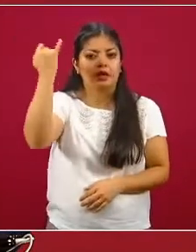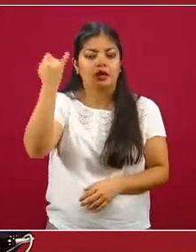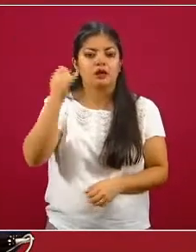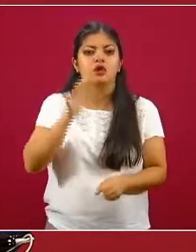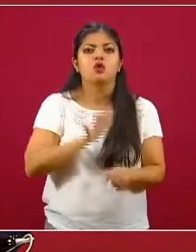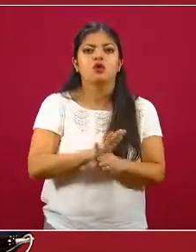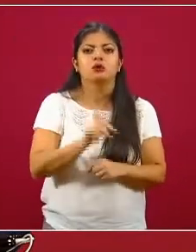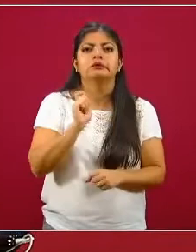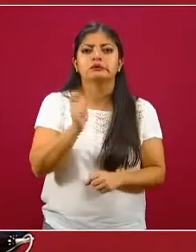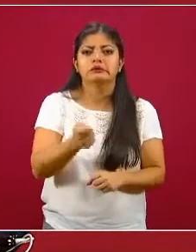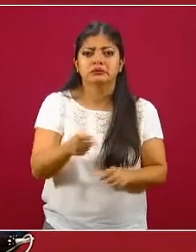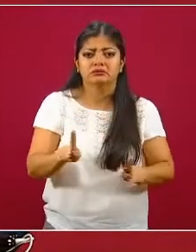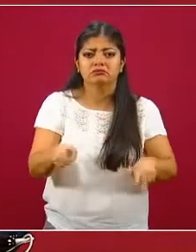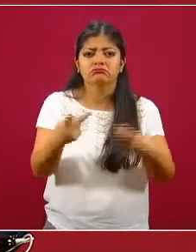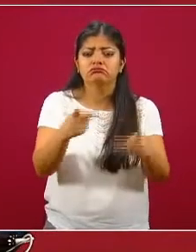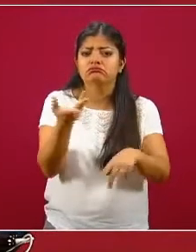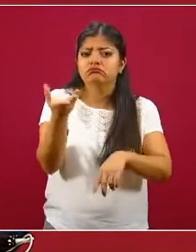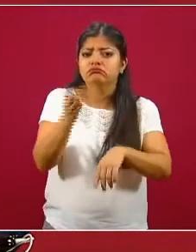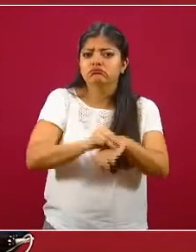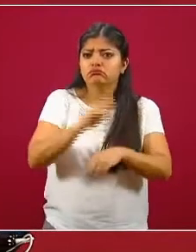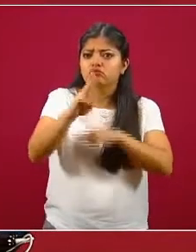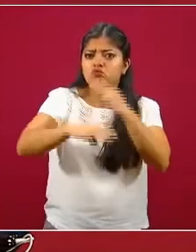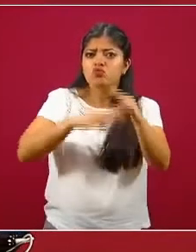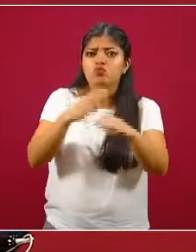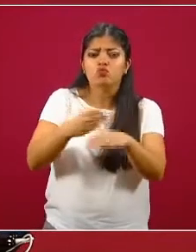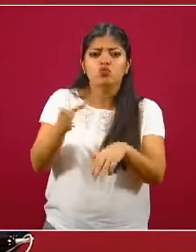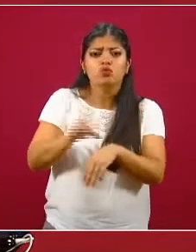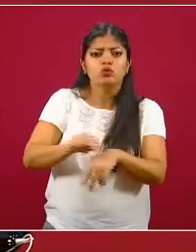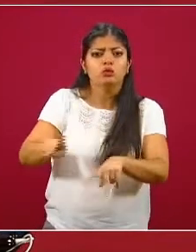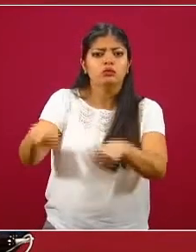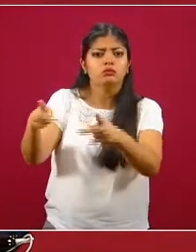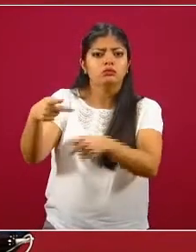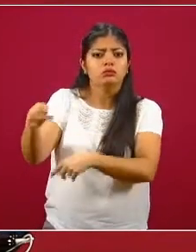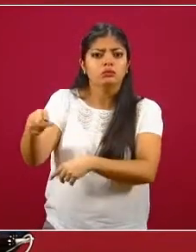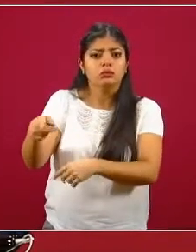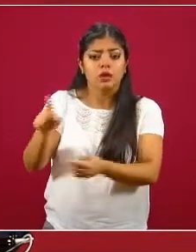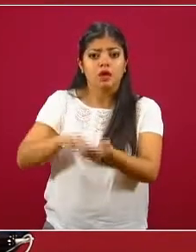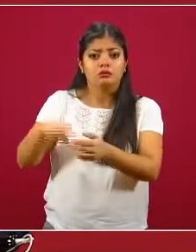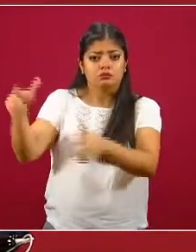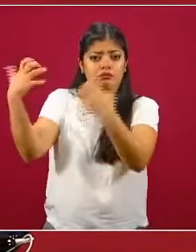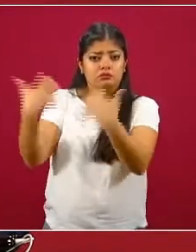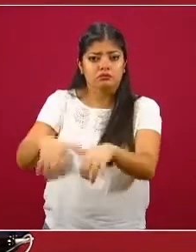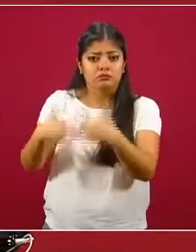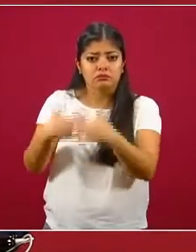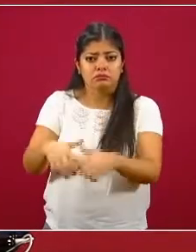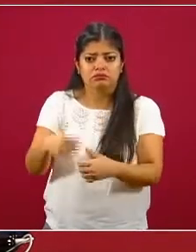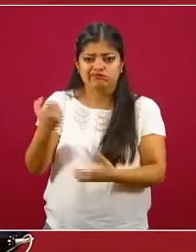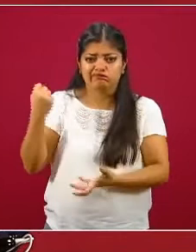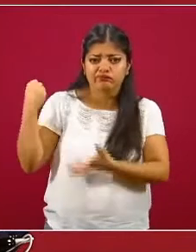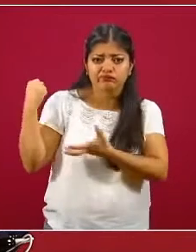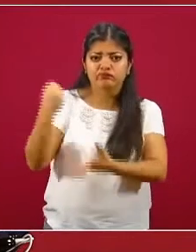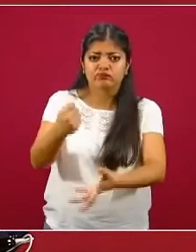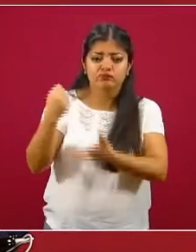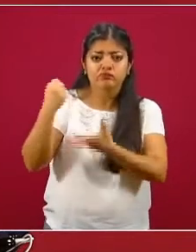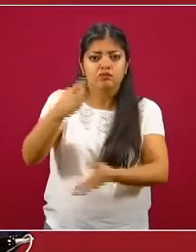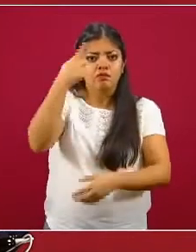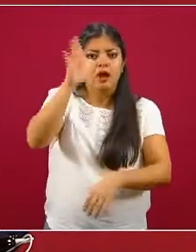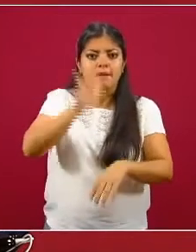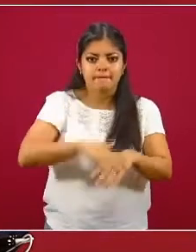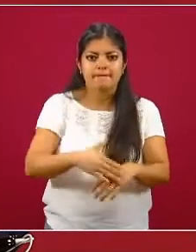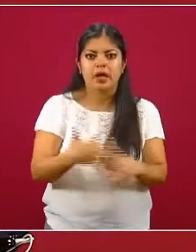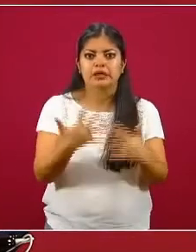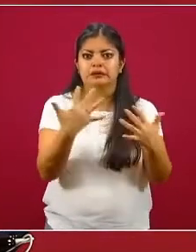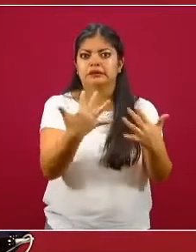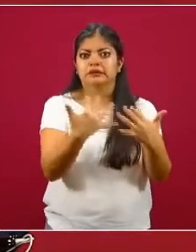es un producto de venta legal en todo el mundo y que sus fabricantes invierten grandes sumas para captar nuevos consumidores,